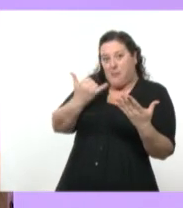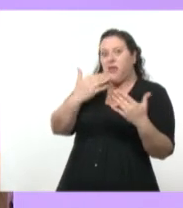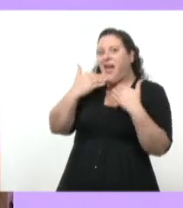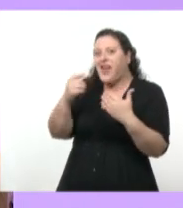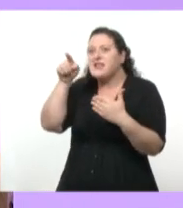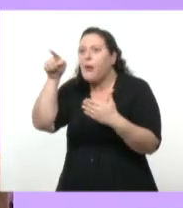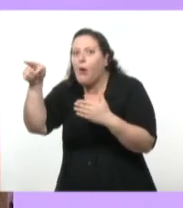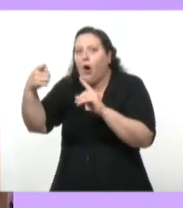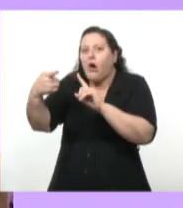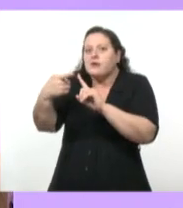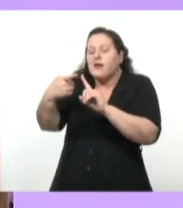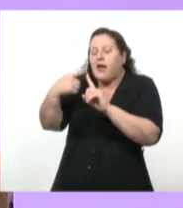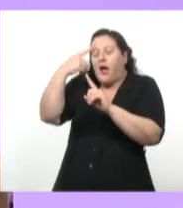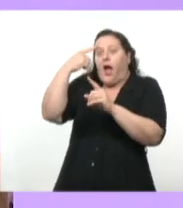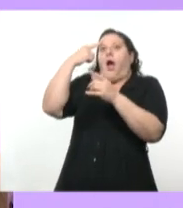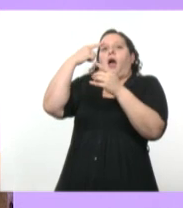incesante